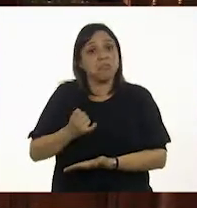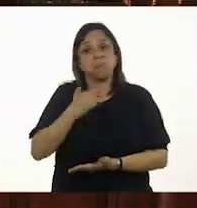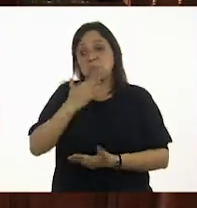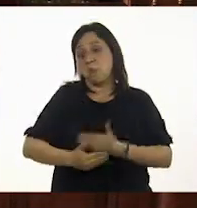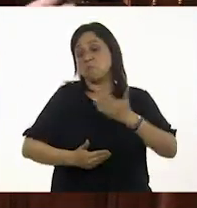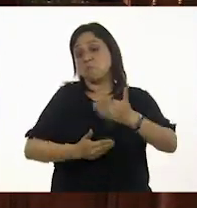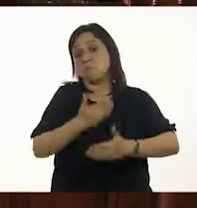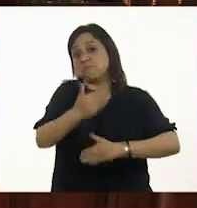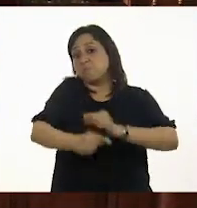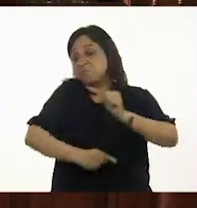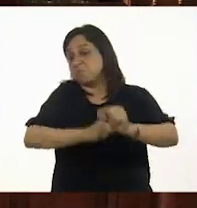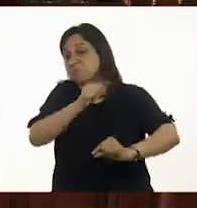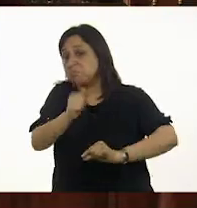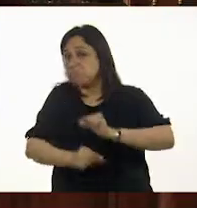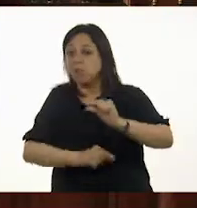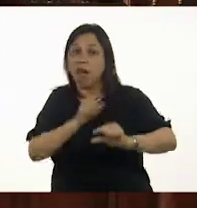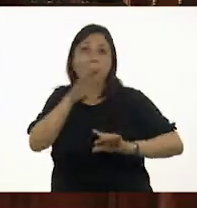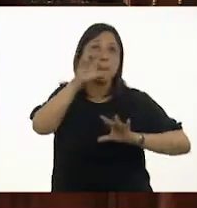creciendo,